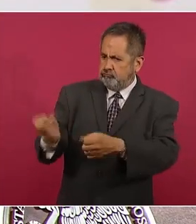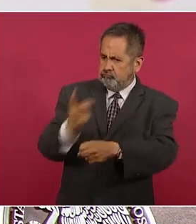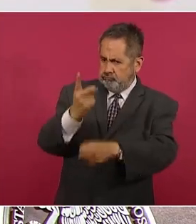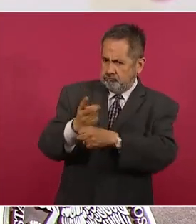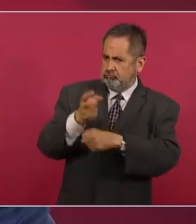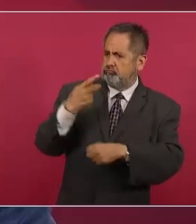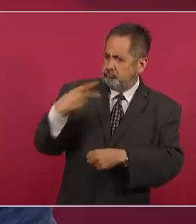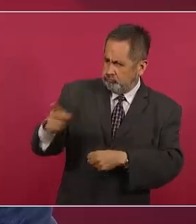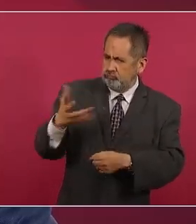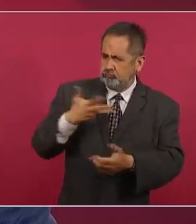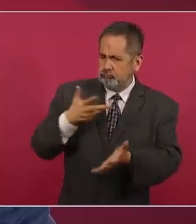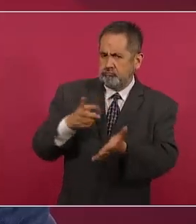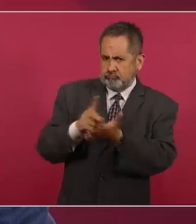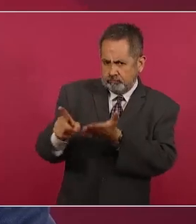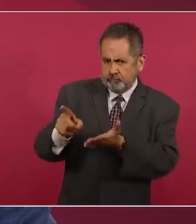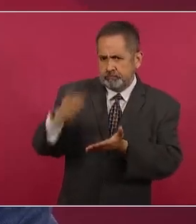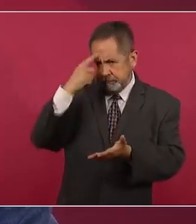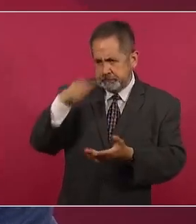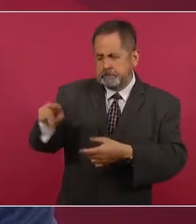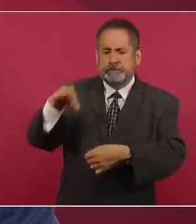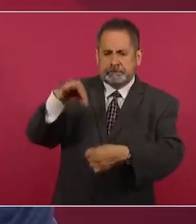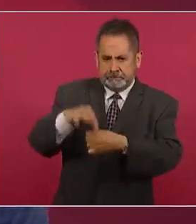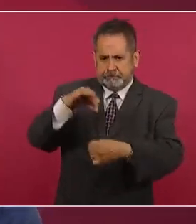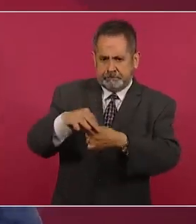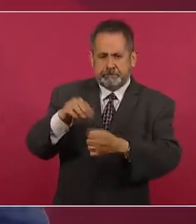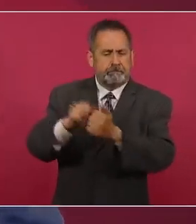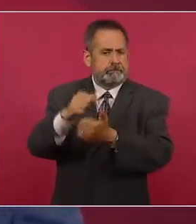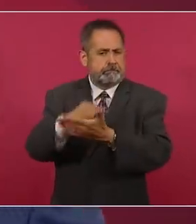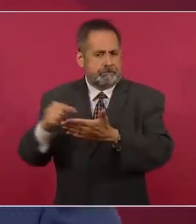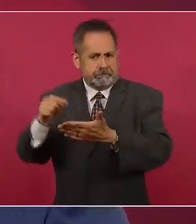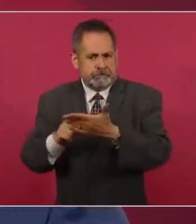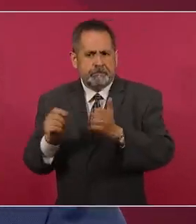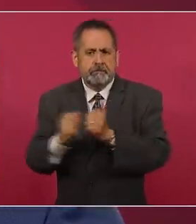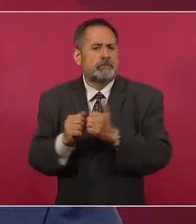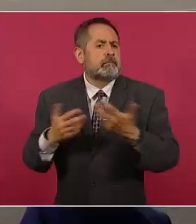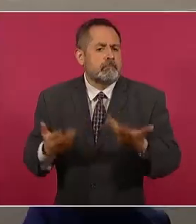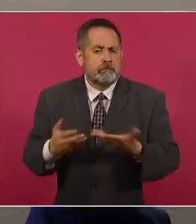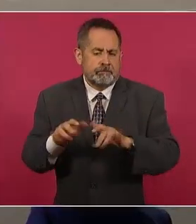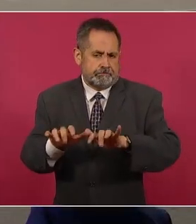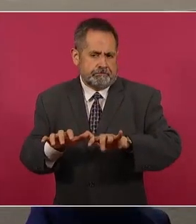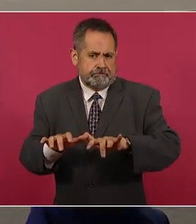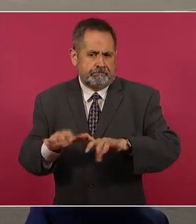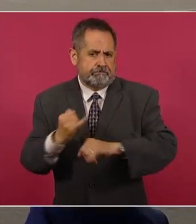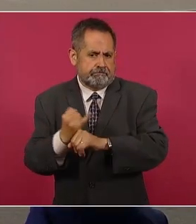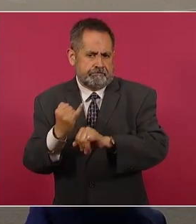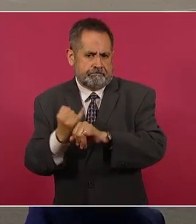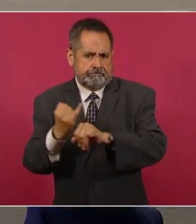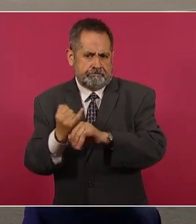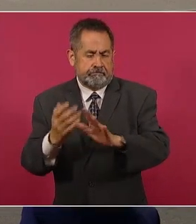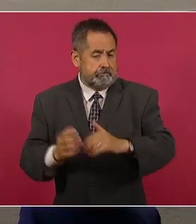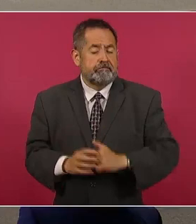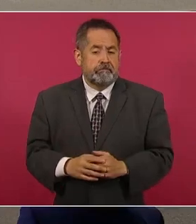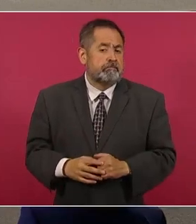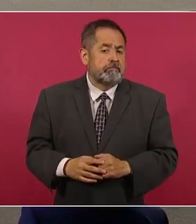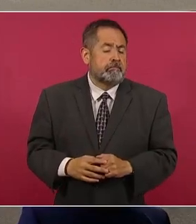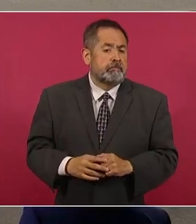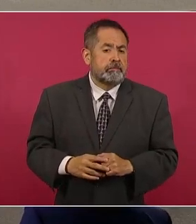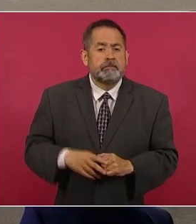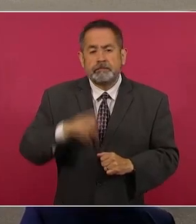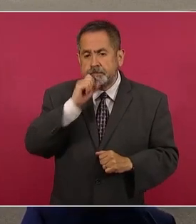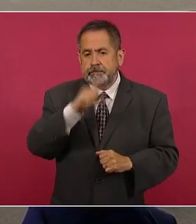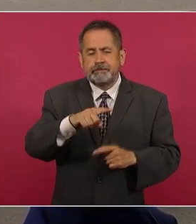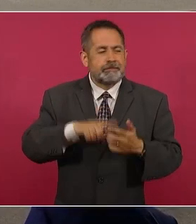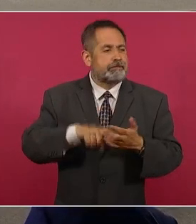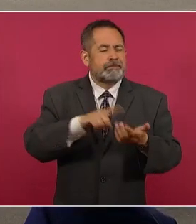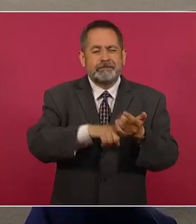los ciudadanos su acceso al derecho al voto a través de este mecanismo. Hay una disminución también de los tiempos de